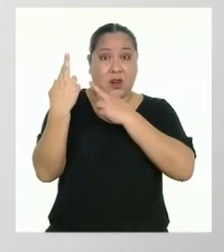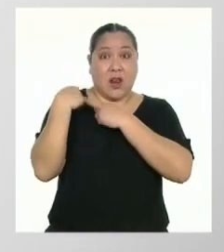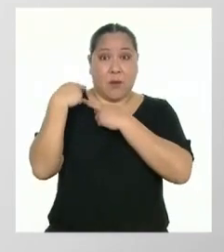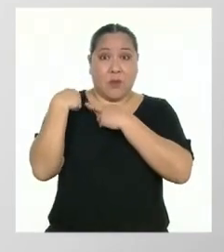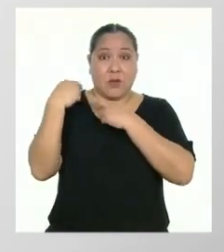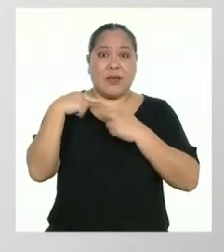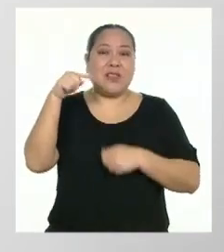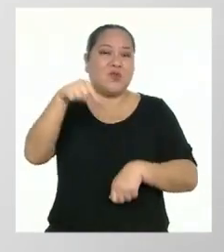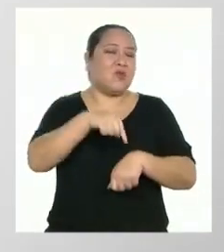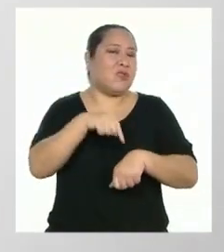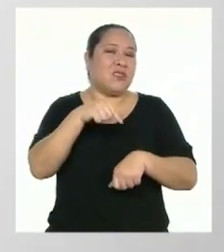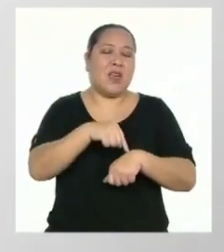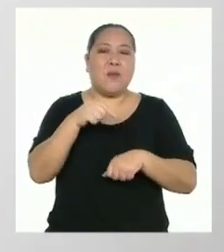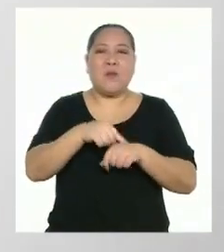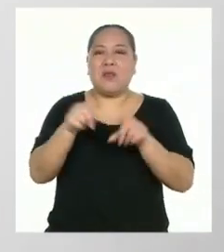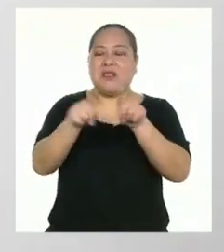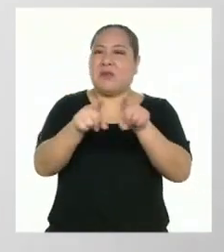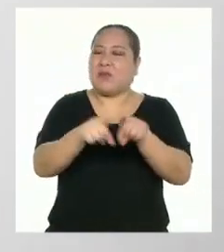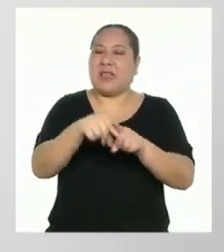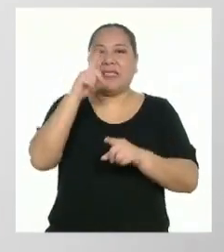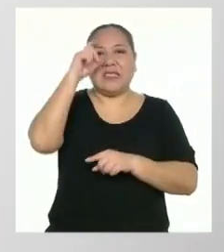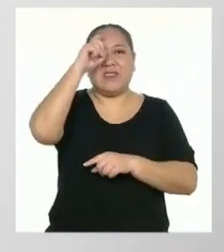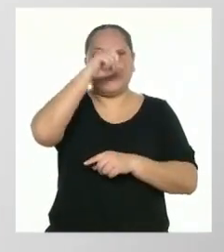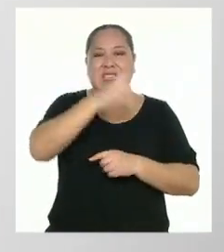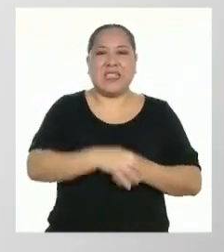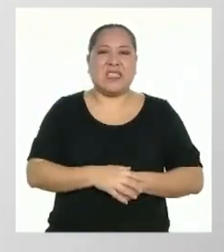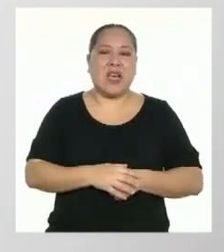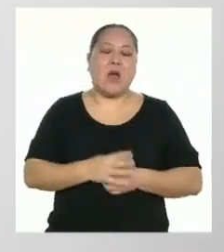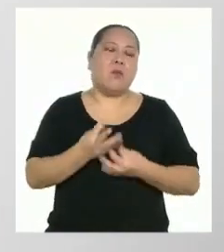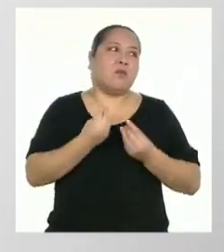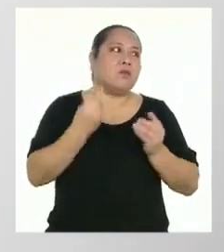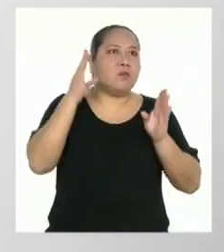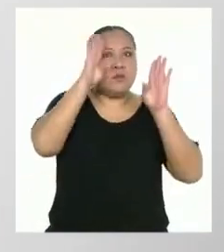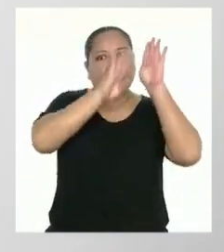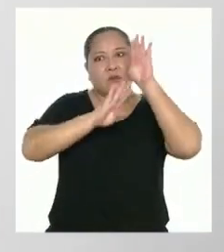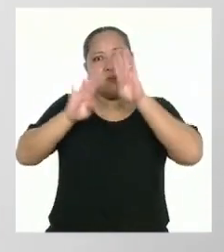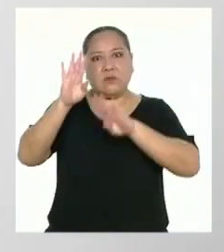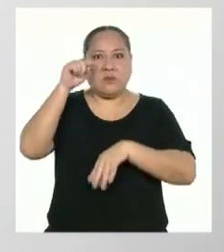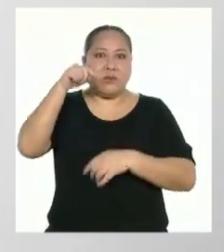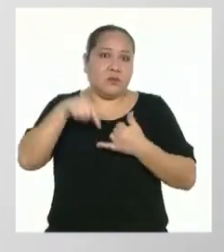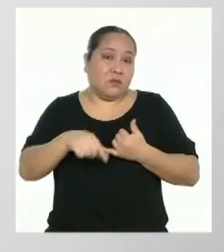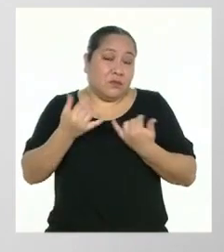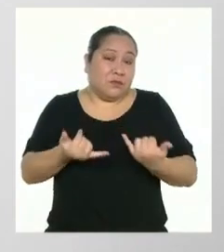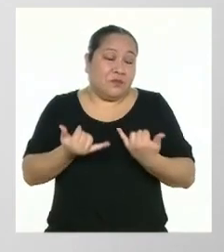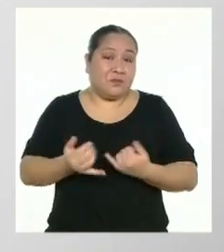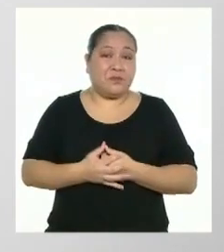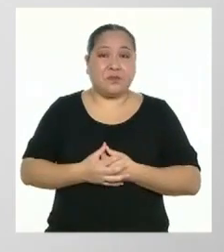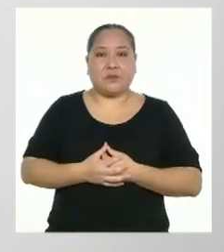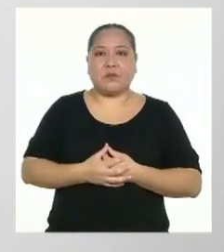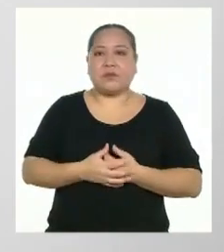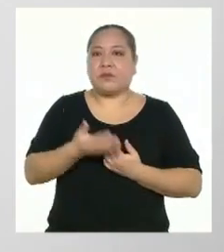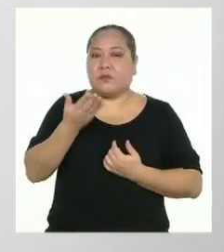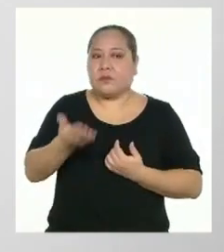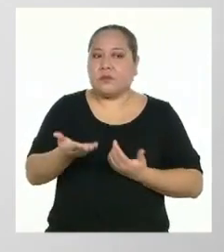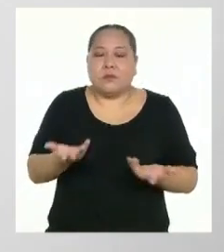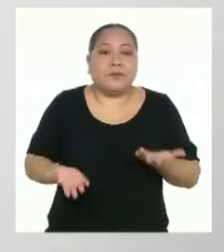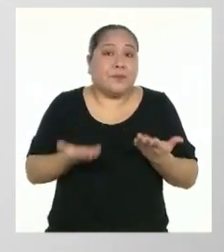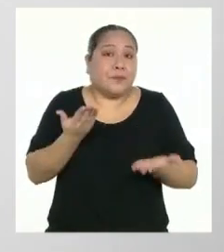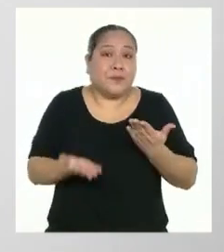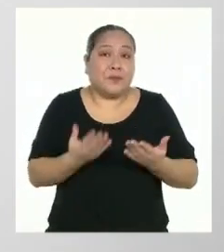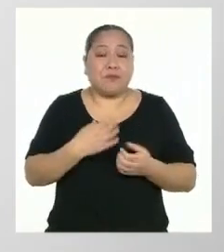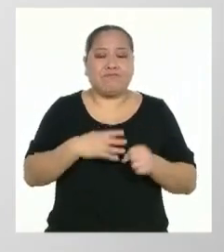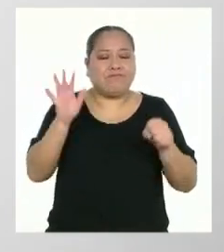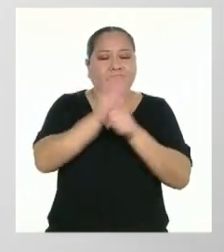también una etapa especialmente tensa. Hay muchas preocupaciones en este momento, lo cual les puede tener